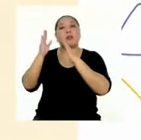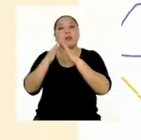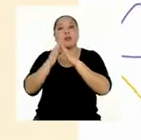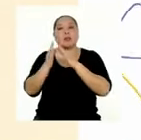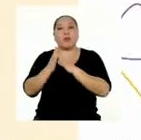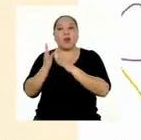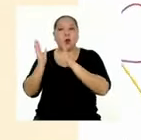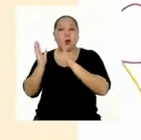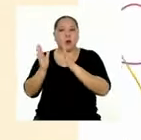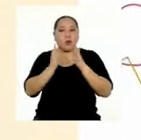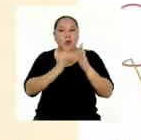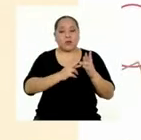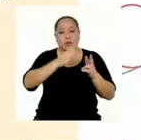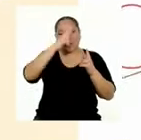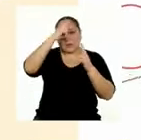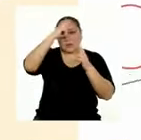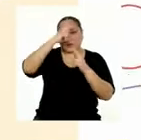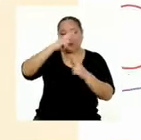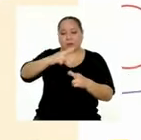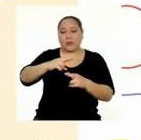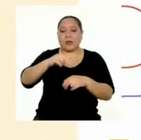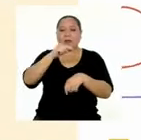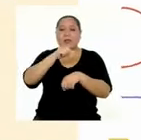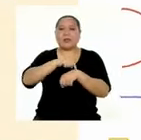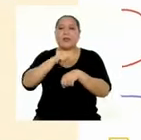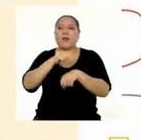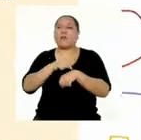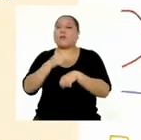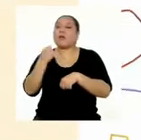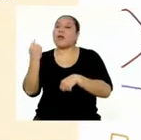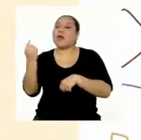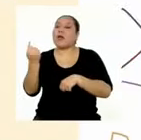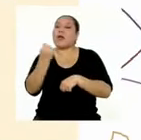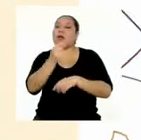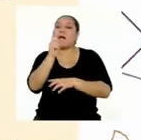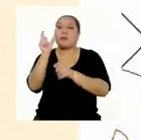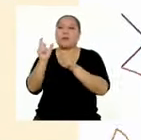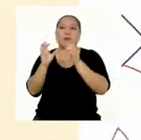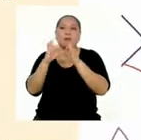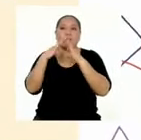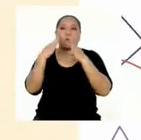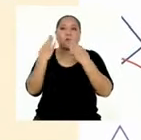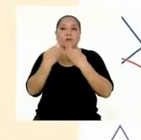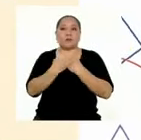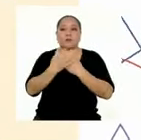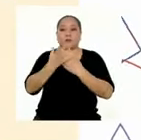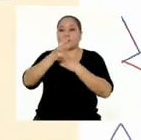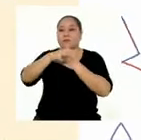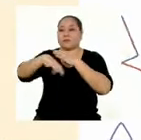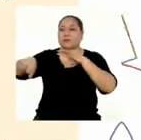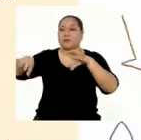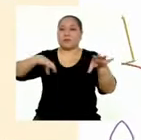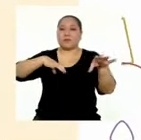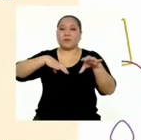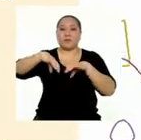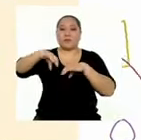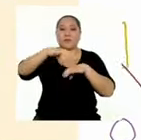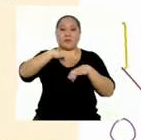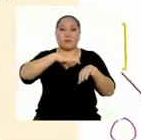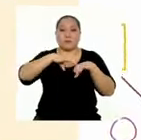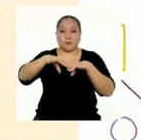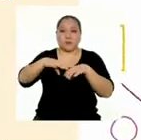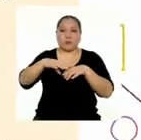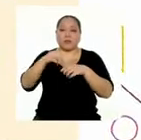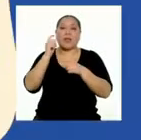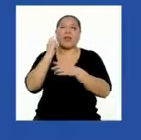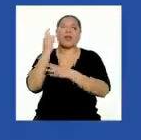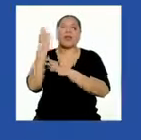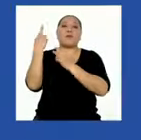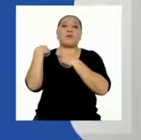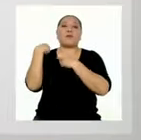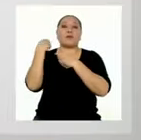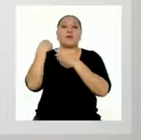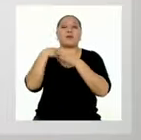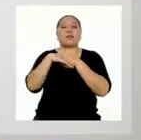Organiza y respeta los tiempos y espacios de cada miembro de tu familia. Distribuya equitativamente las tareas del hogar.